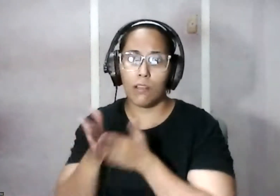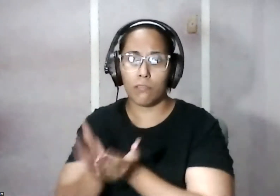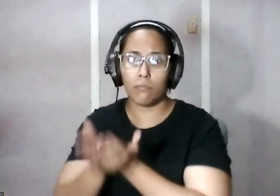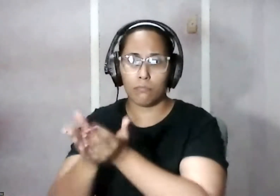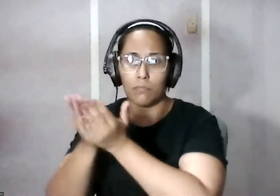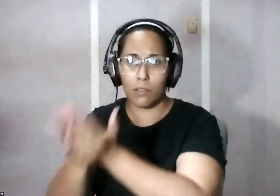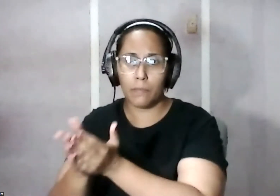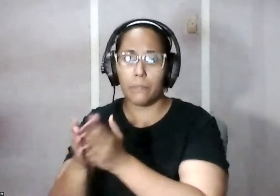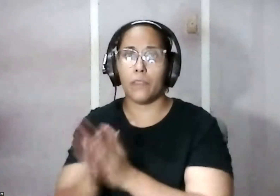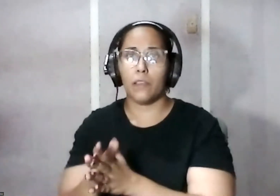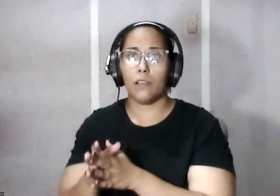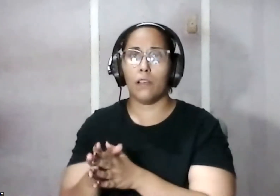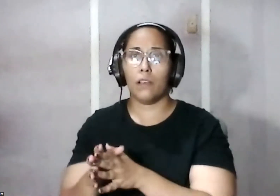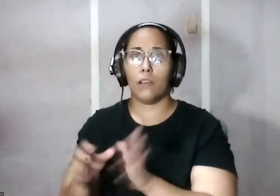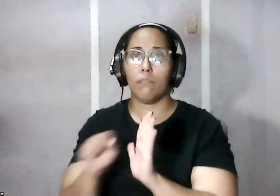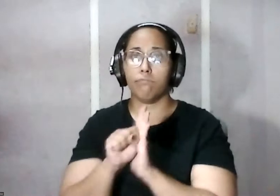el situado mexicano